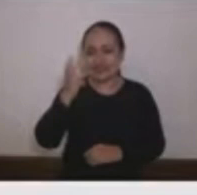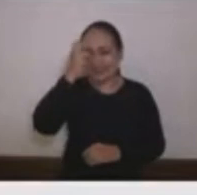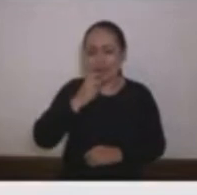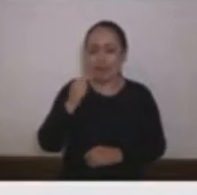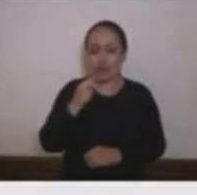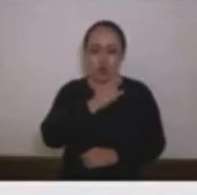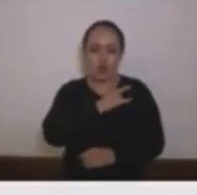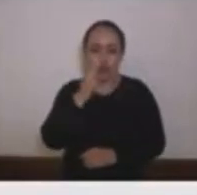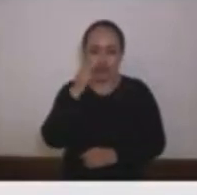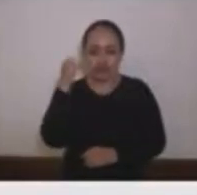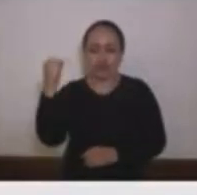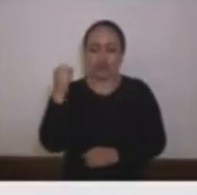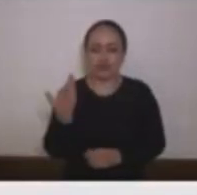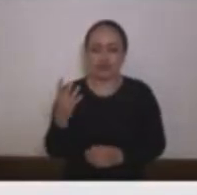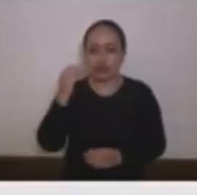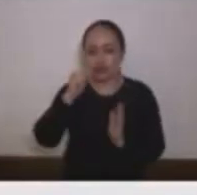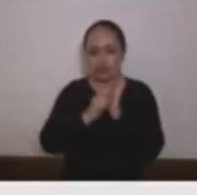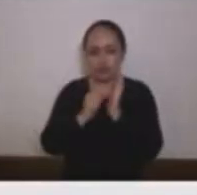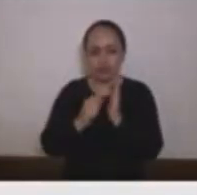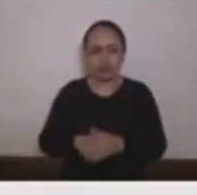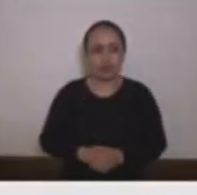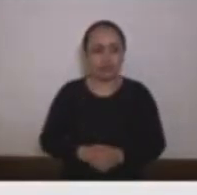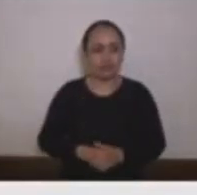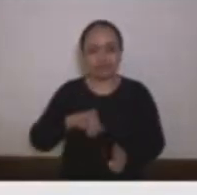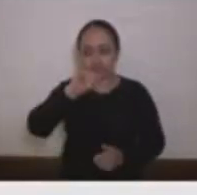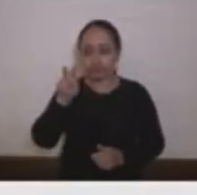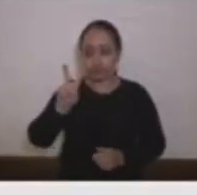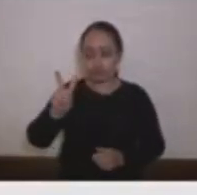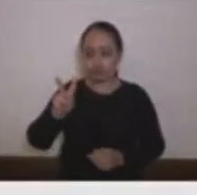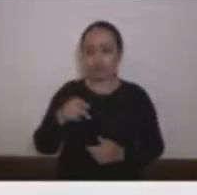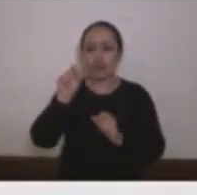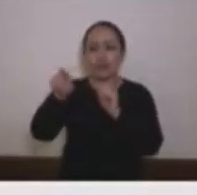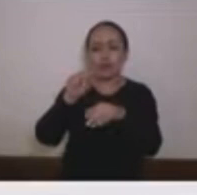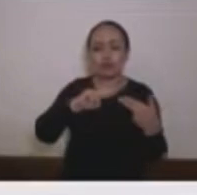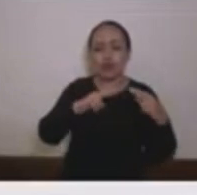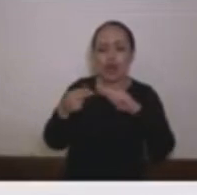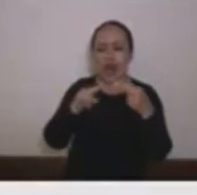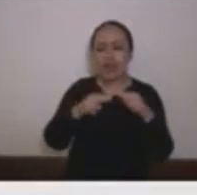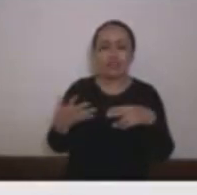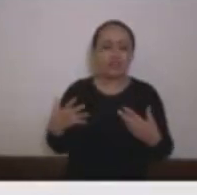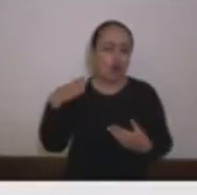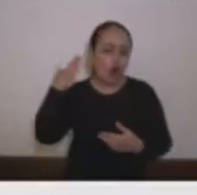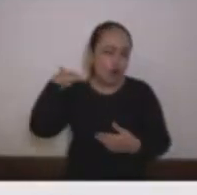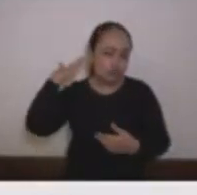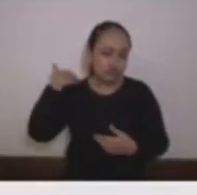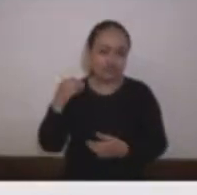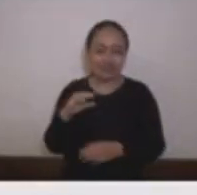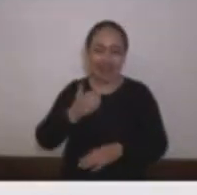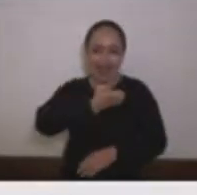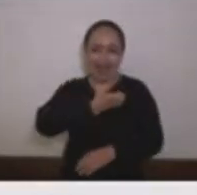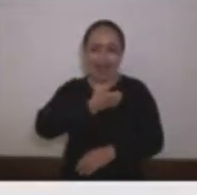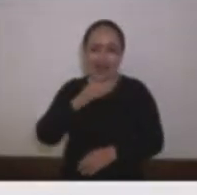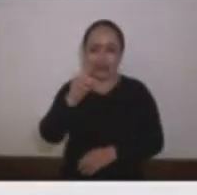para el doctor José Vidal Pérez Morales quisiera preguntarle cuál relación tiene usted con el alcalde Daniel Quintero quisiera preguntarle